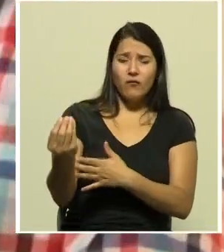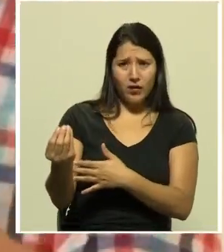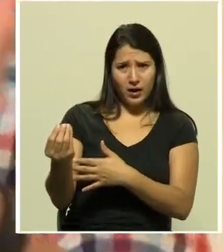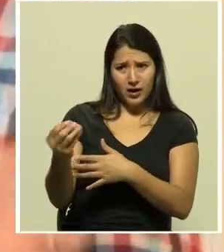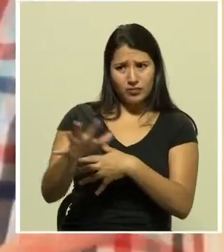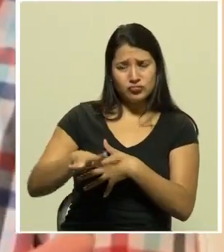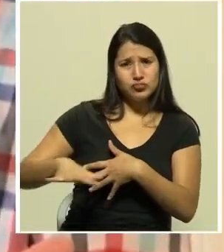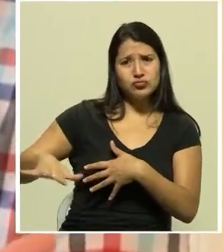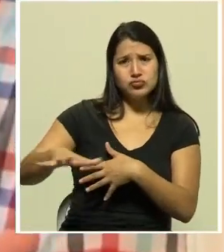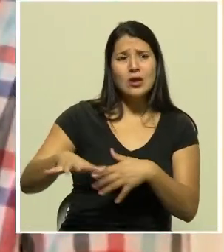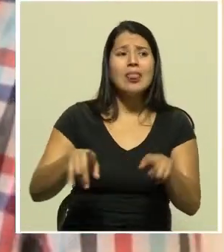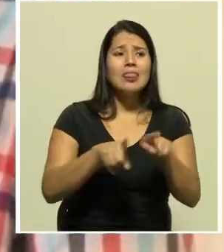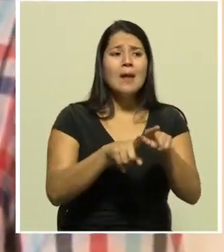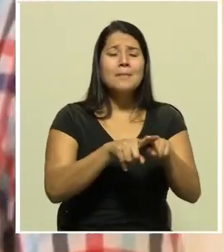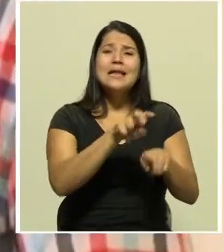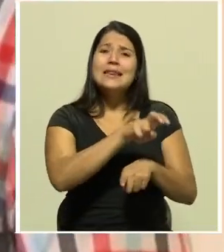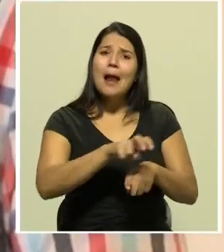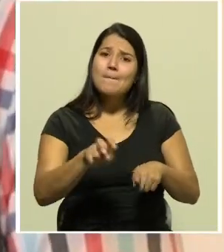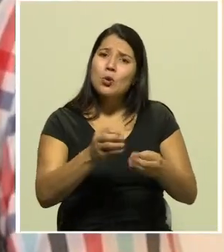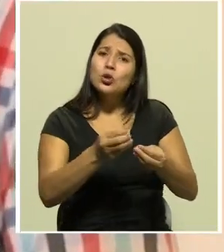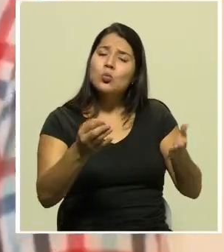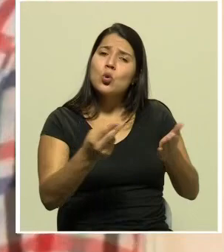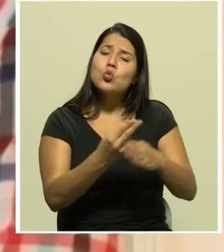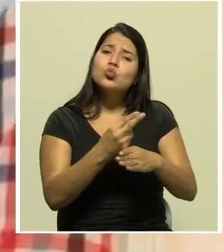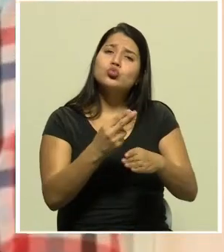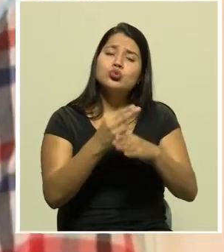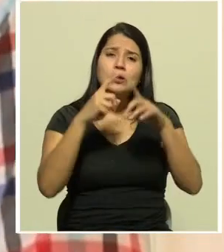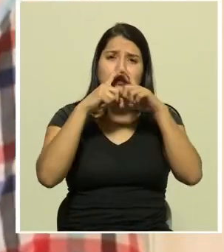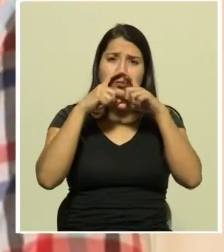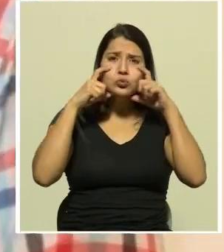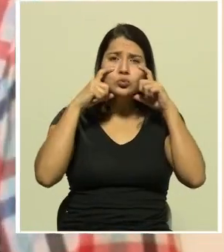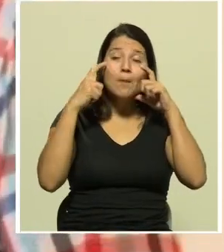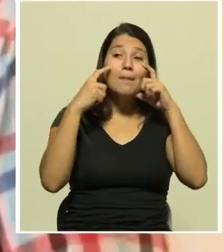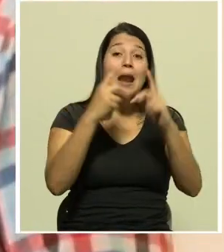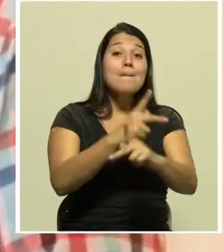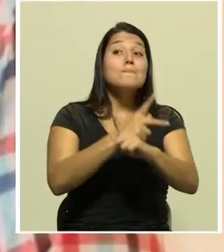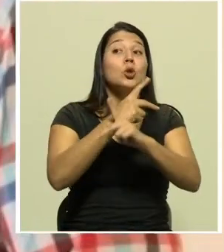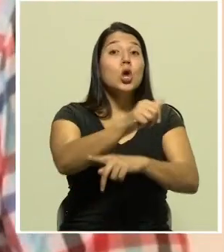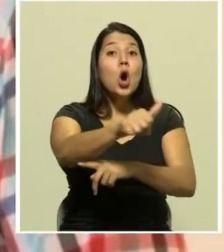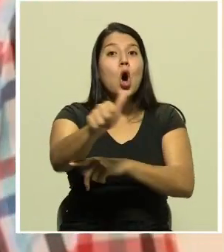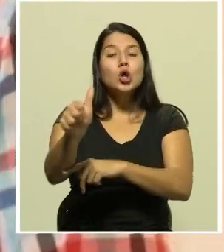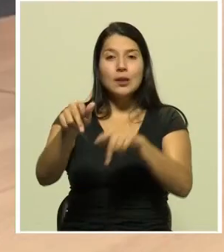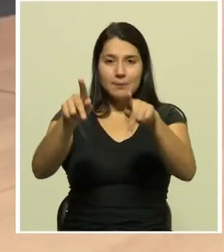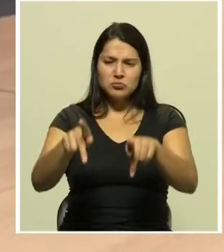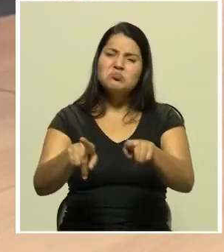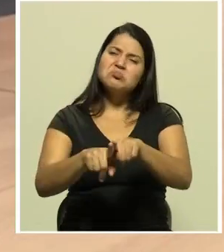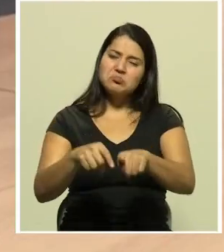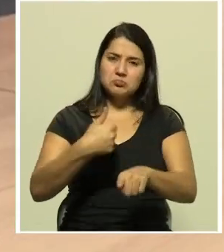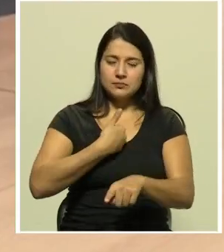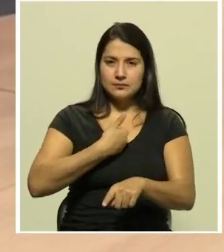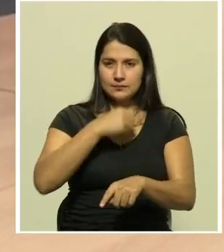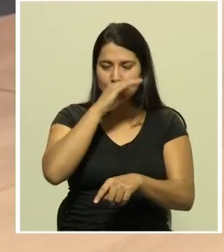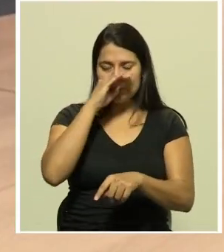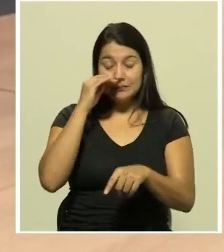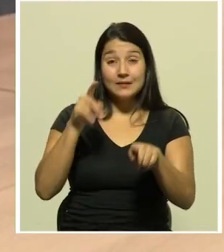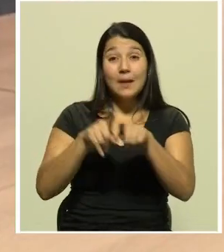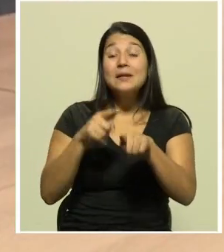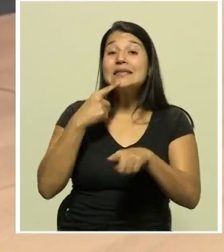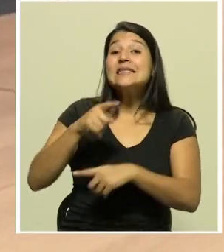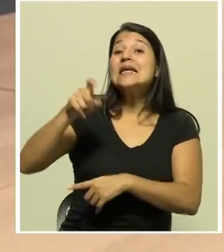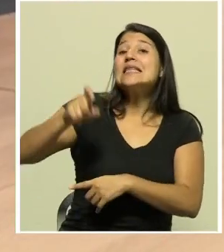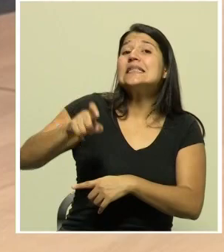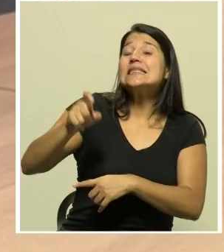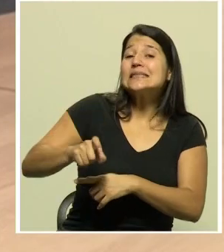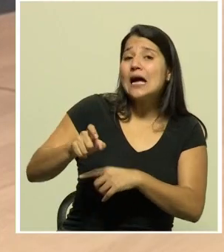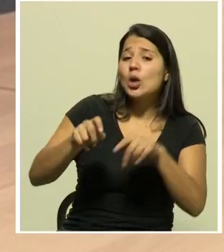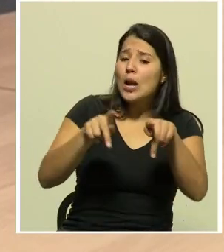transporte público, que usemos mascarillas para proteger a los demás, también para protegernos a nosotros. Marín señala que es necesario que la